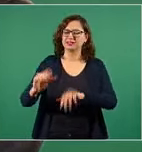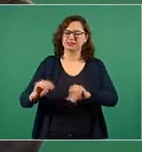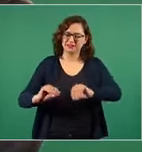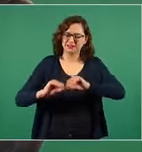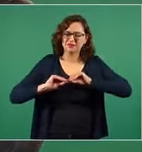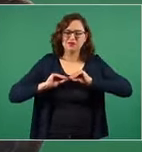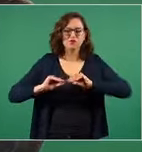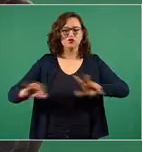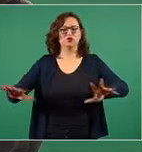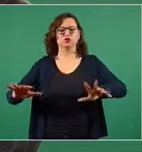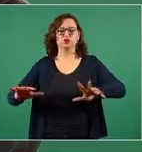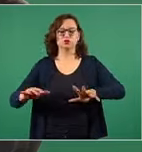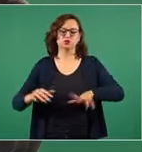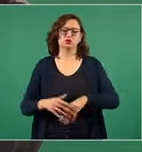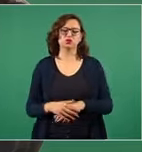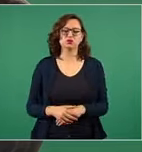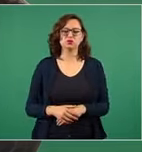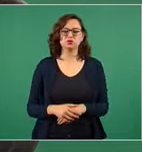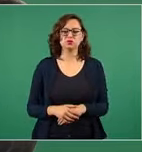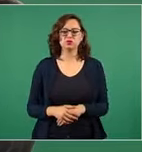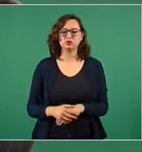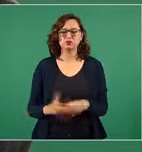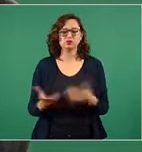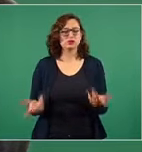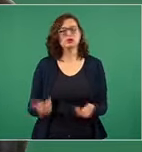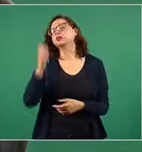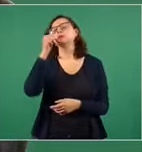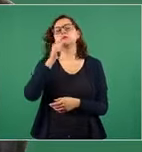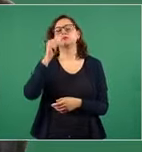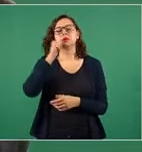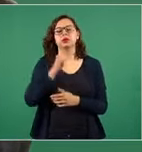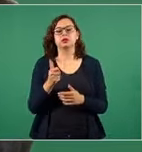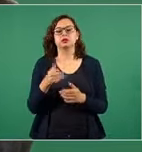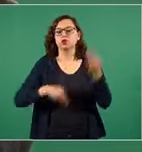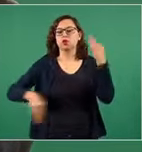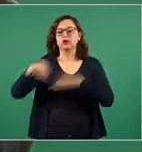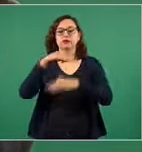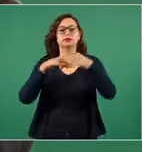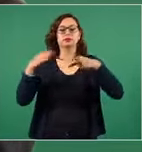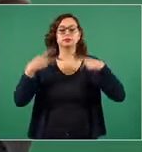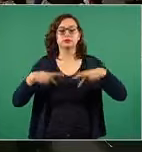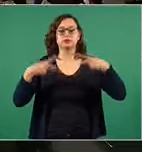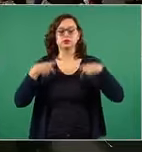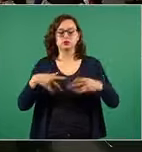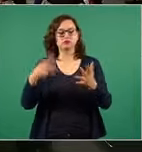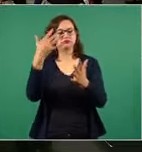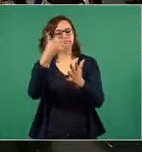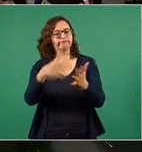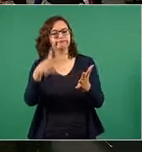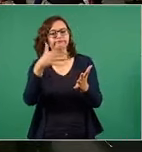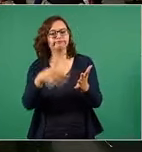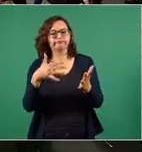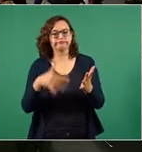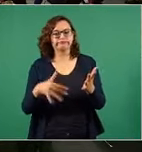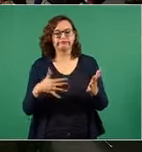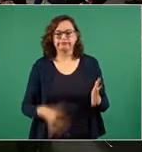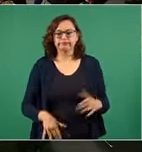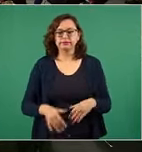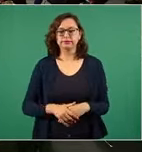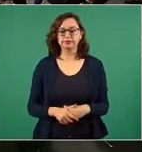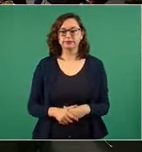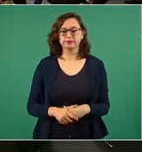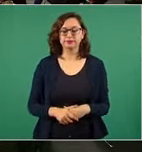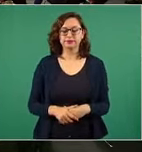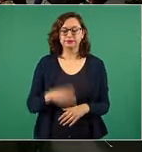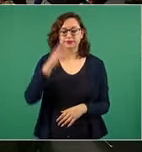pero que se tenga en cada hogar y que además se vaya